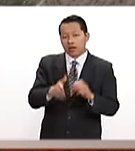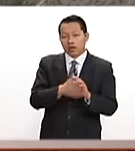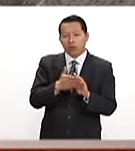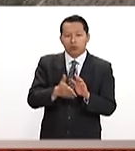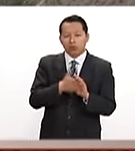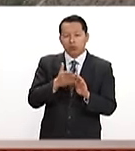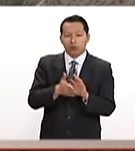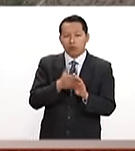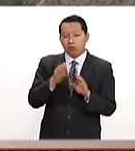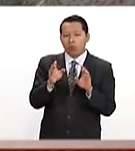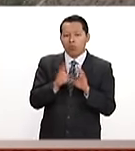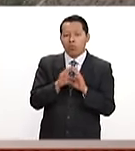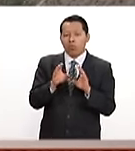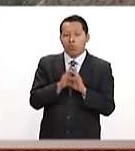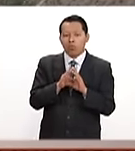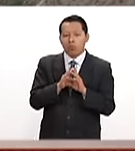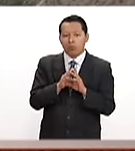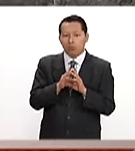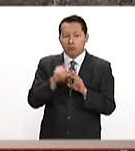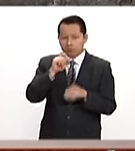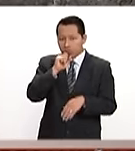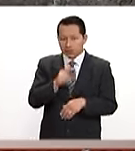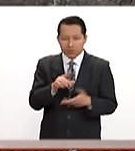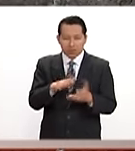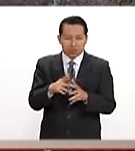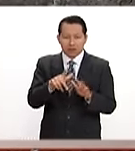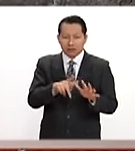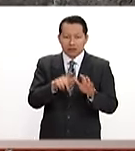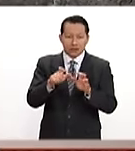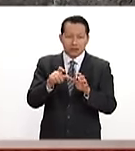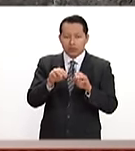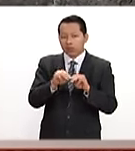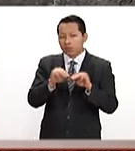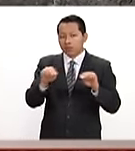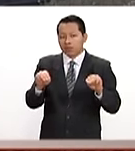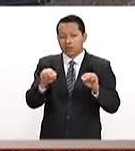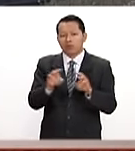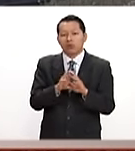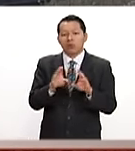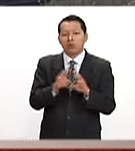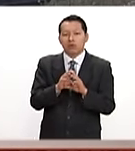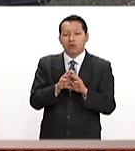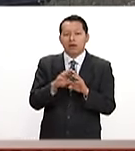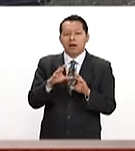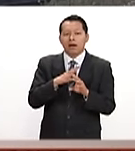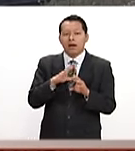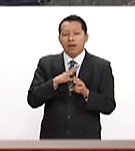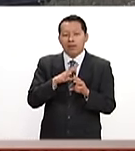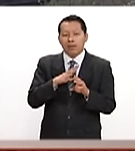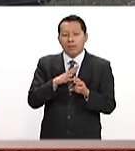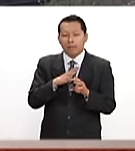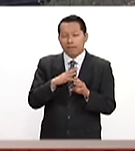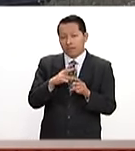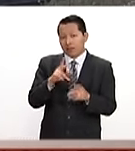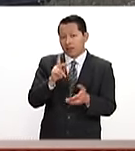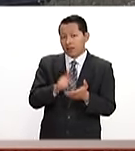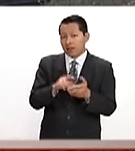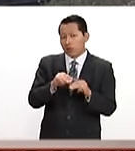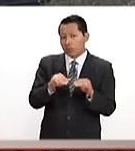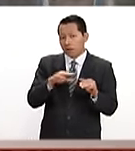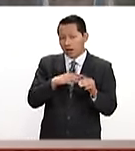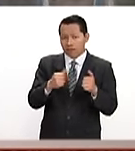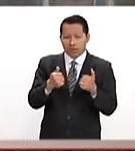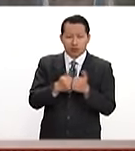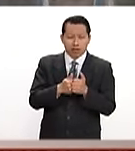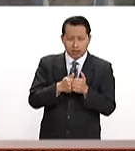al menos un poco más de 700 metros de los primeros kilómetros de la frontera